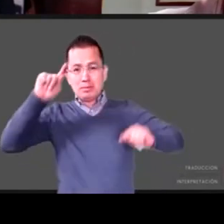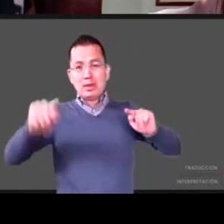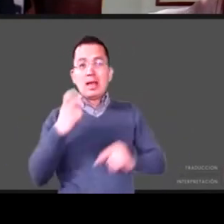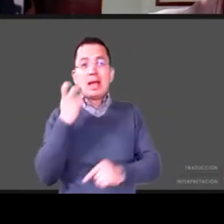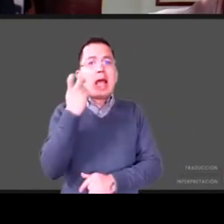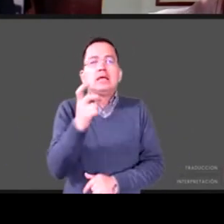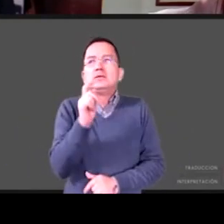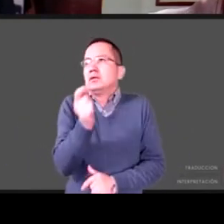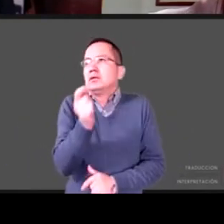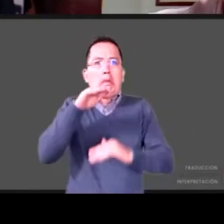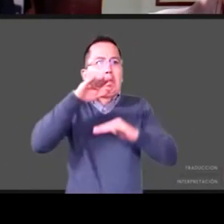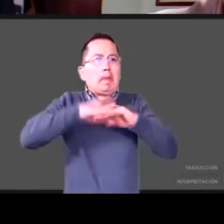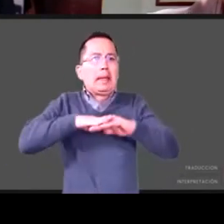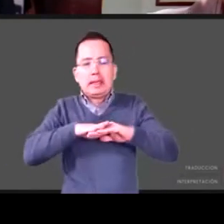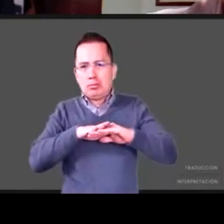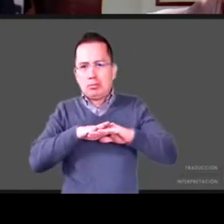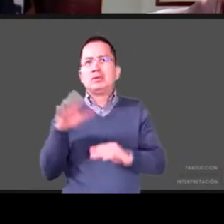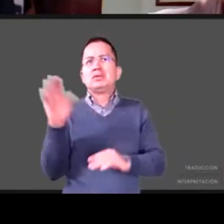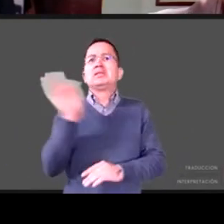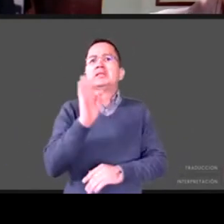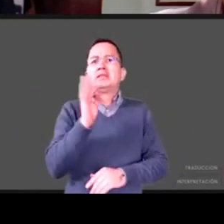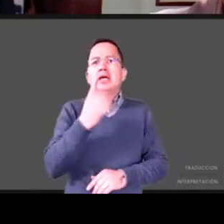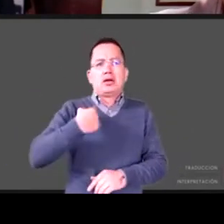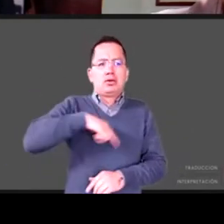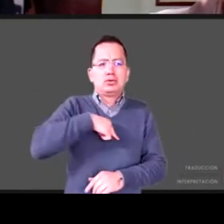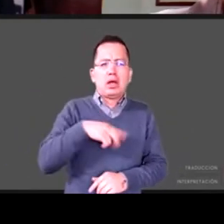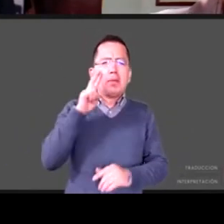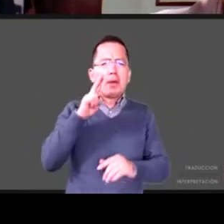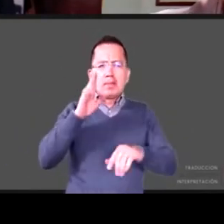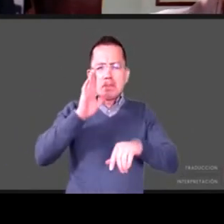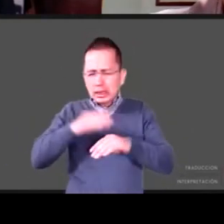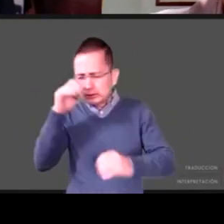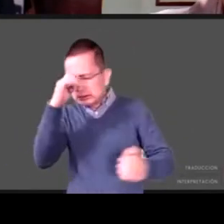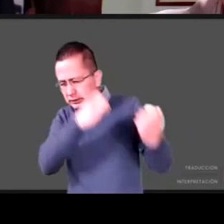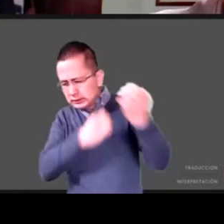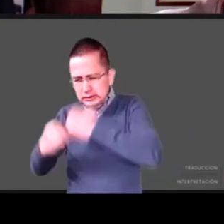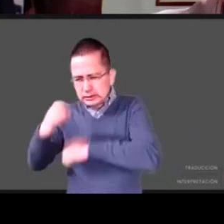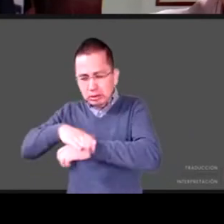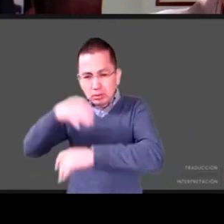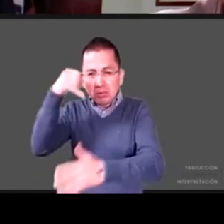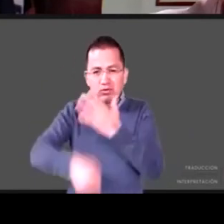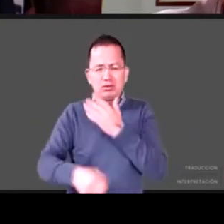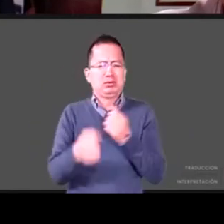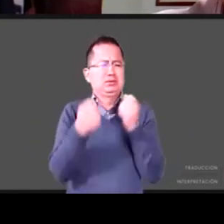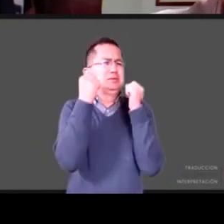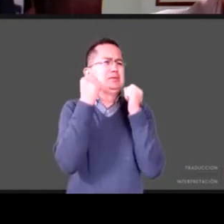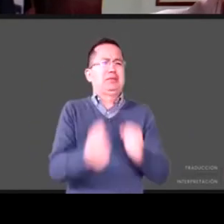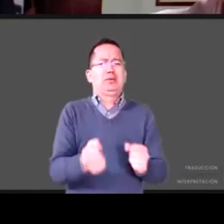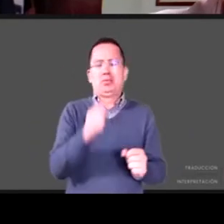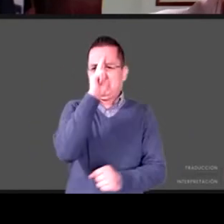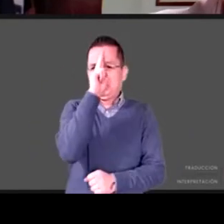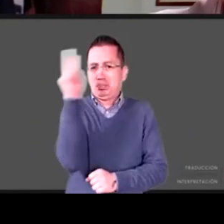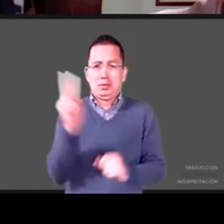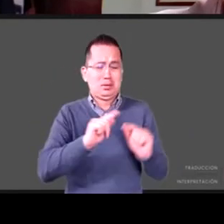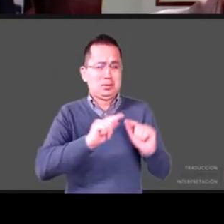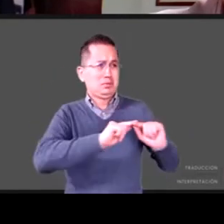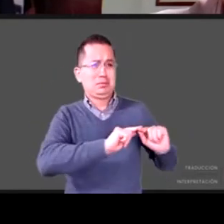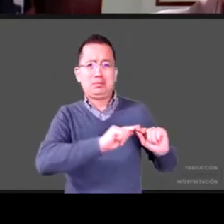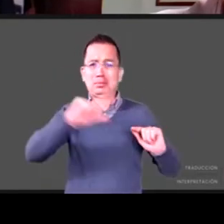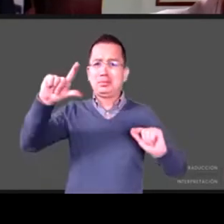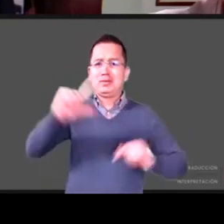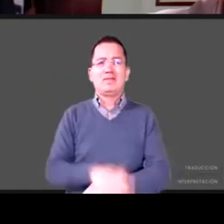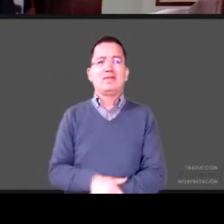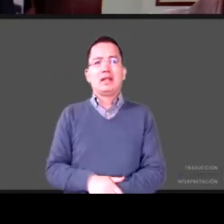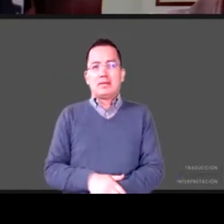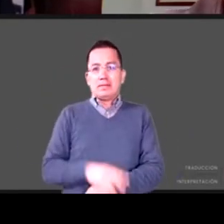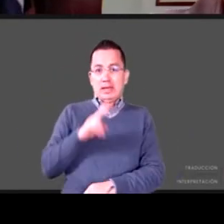pudiéramos incrementar un poco ese indicador sería pavoroso déjeme decir un tema que es una discusión permanente en estos